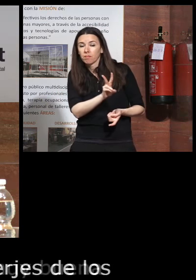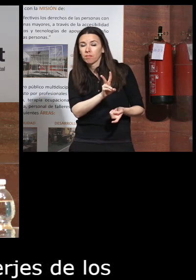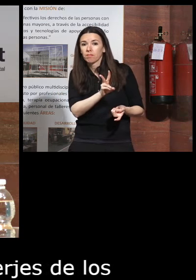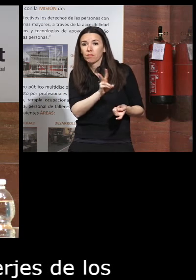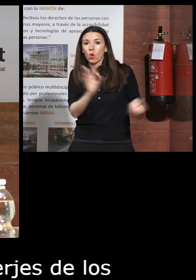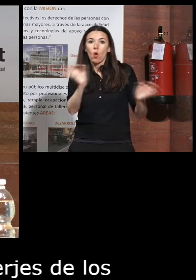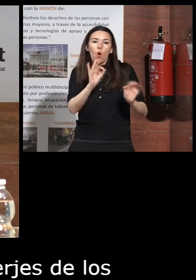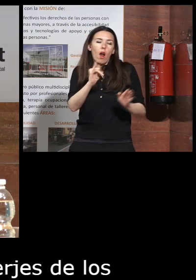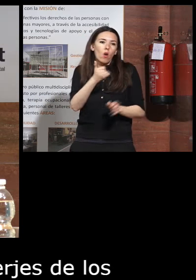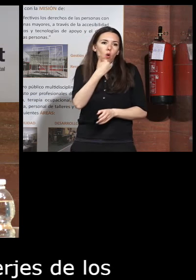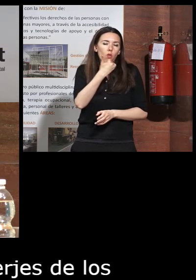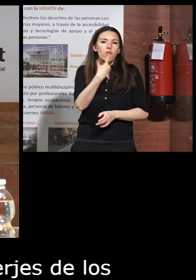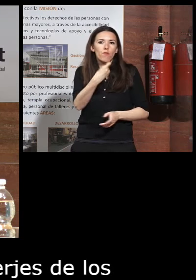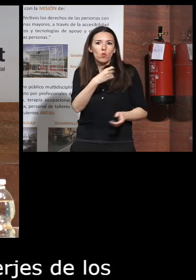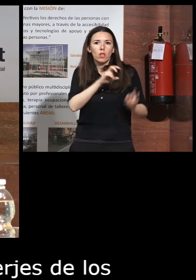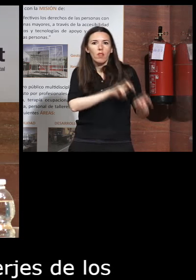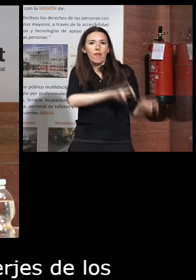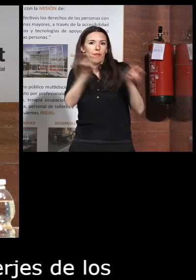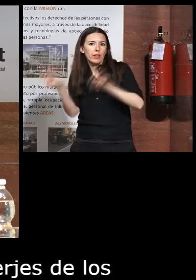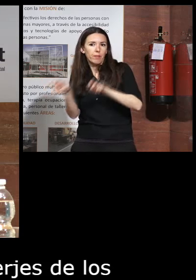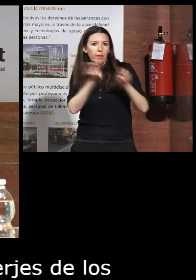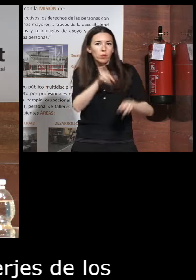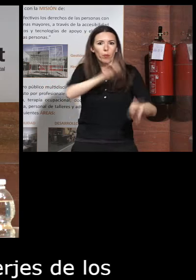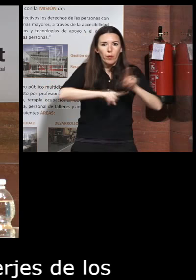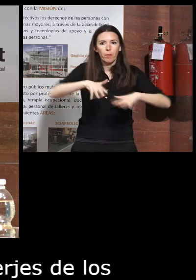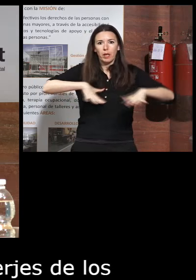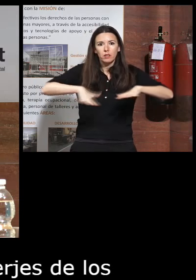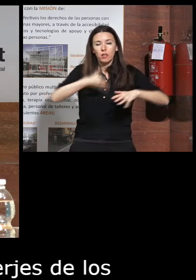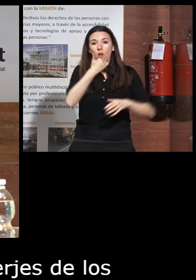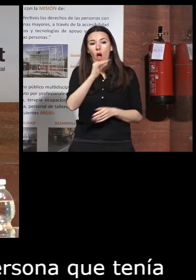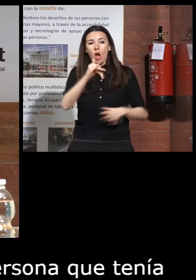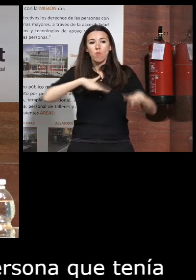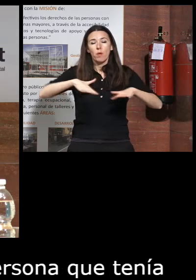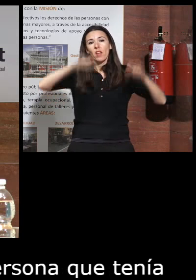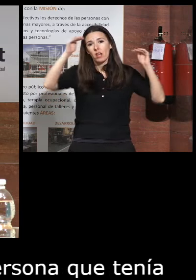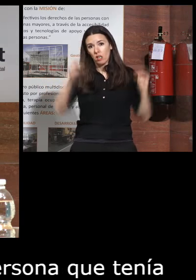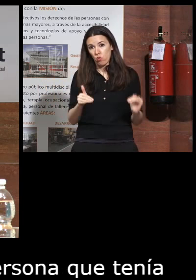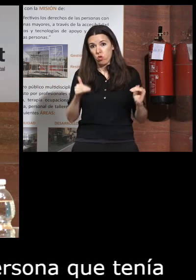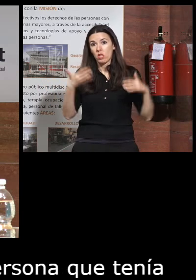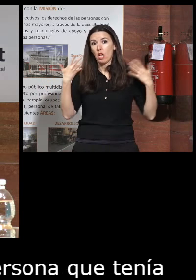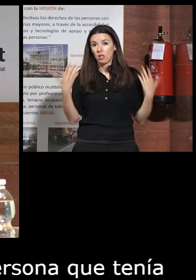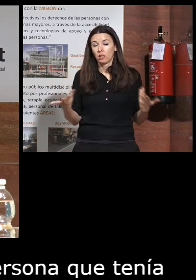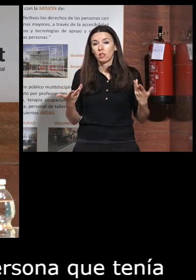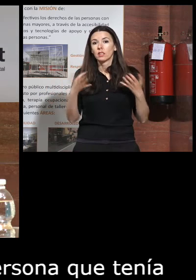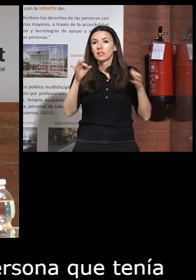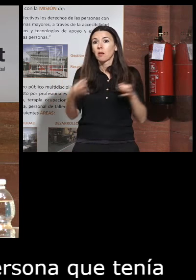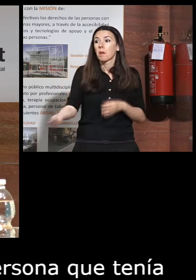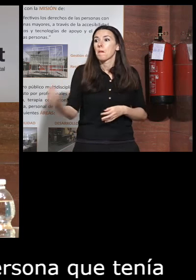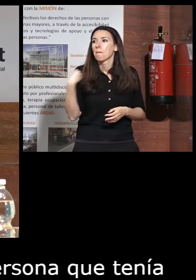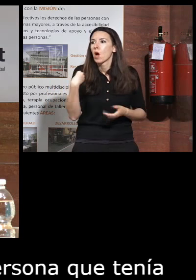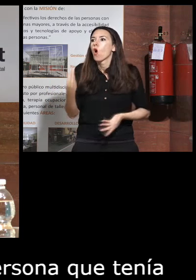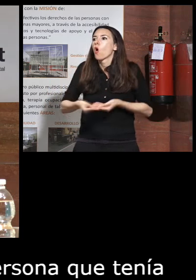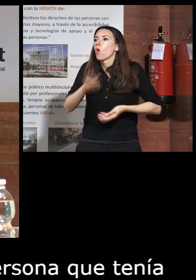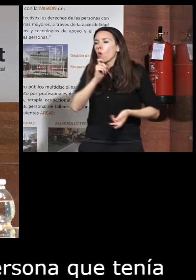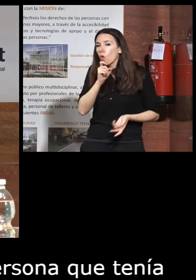o tenía alguna dificultad de desplazamiento o le veían pues eso ¿no? que tenía una movilidad reducida y entonces siempre me preguntaban que cómo